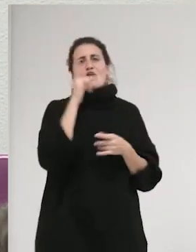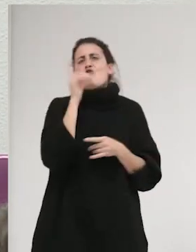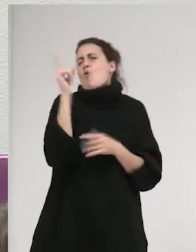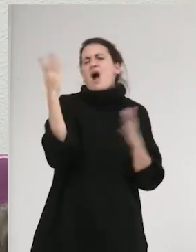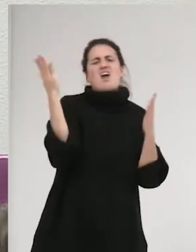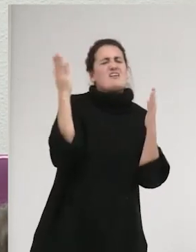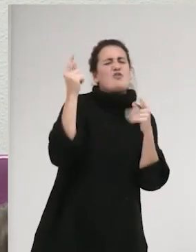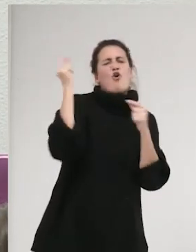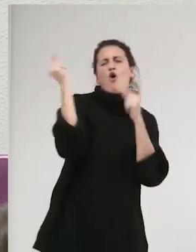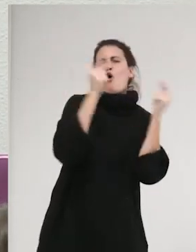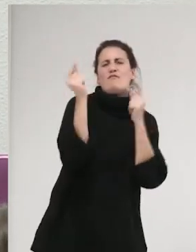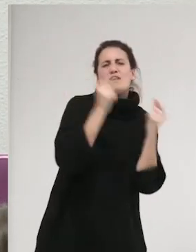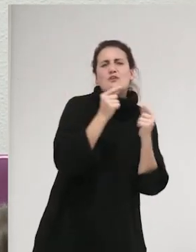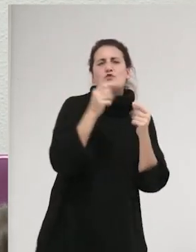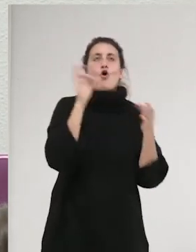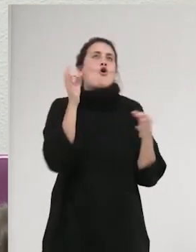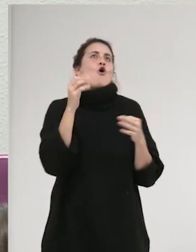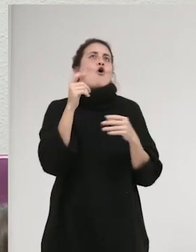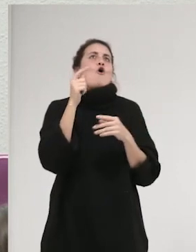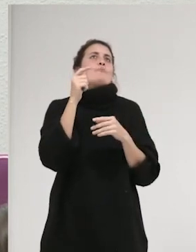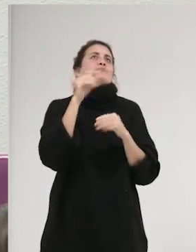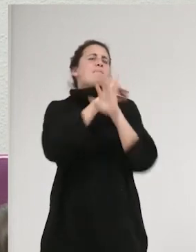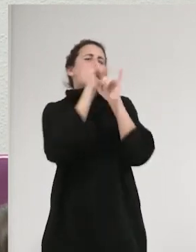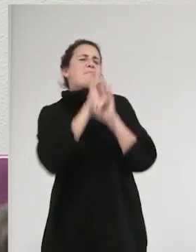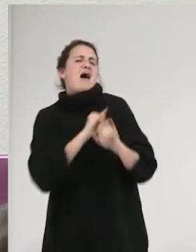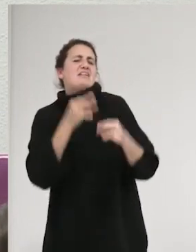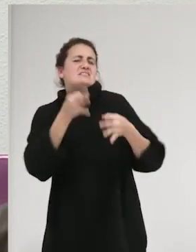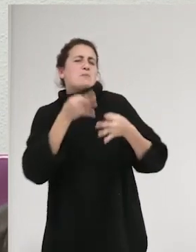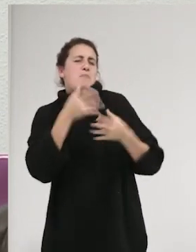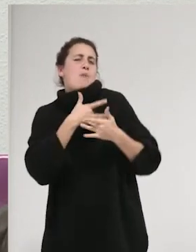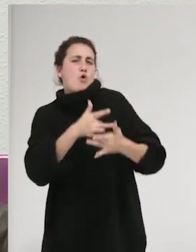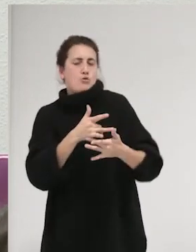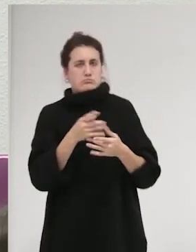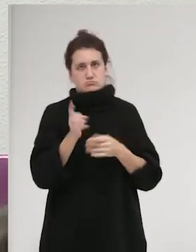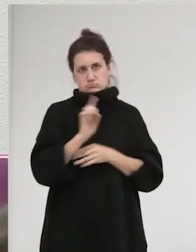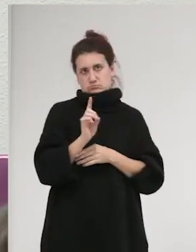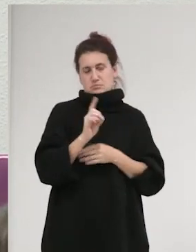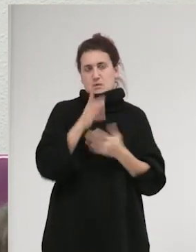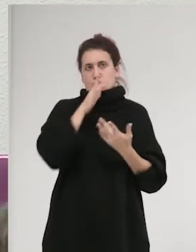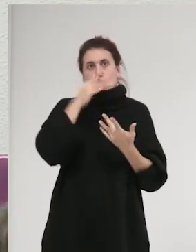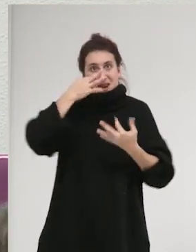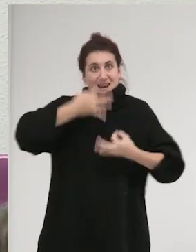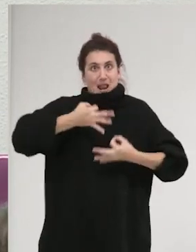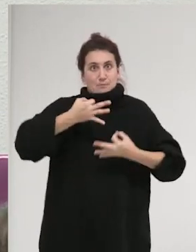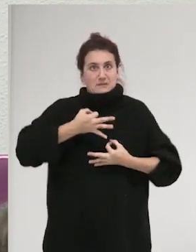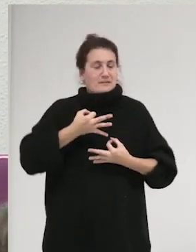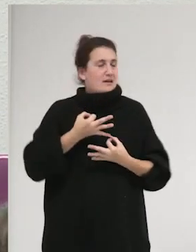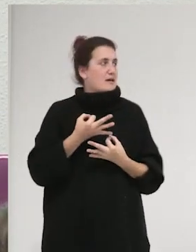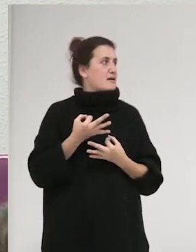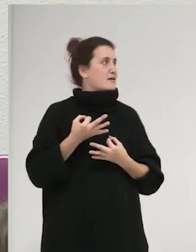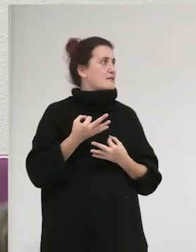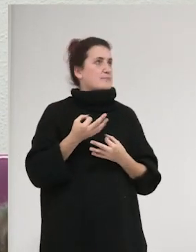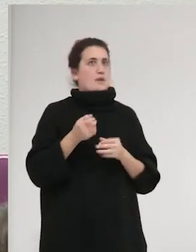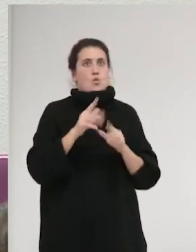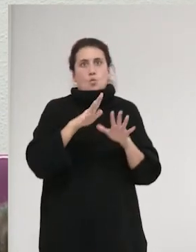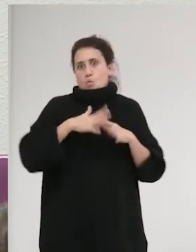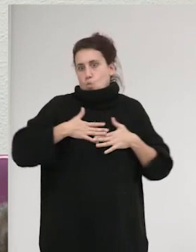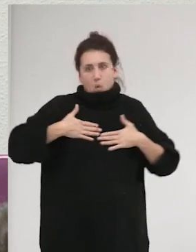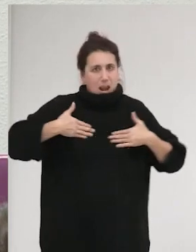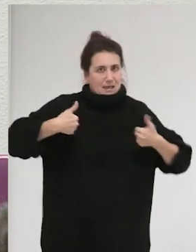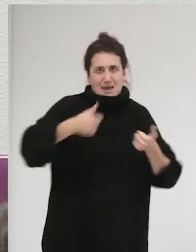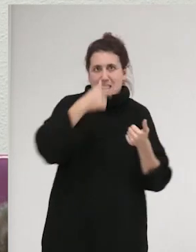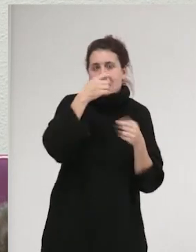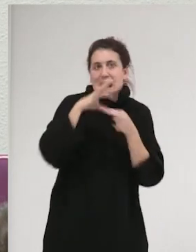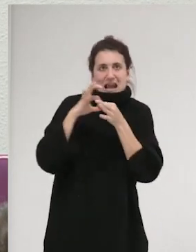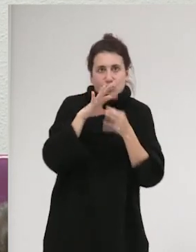pactos amorosos y respetuosos, ¿no? O sea que, realmente, cualquiera que hayamos tenido una relación,